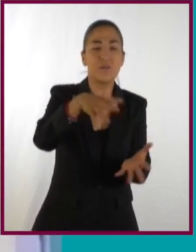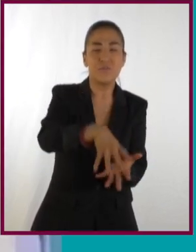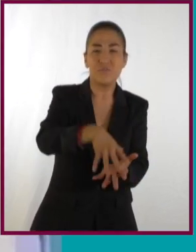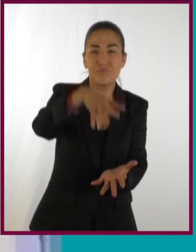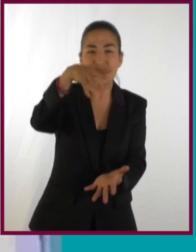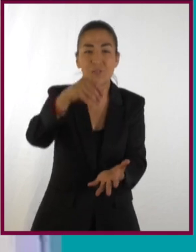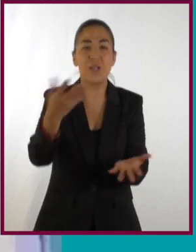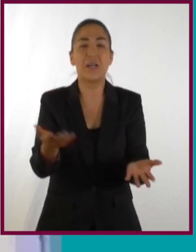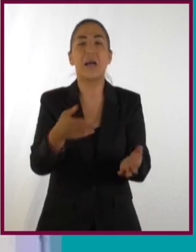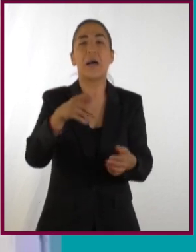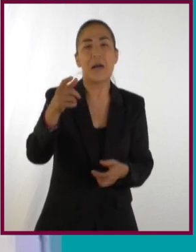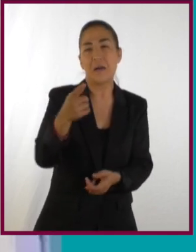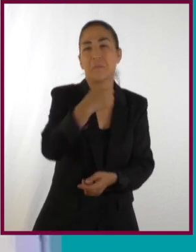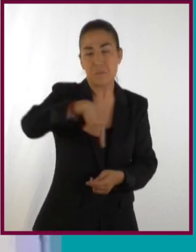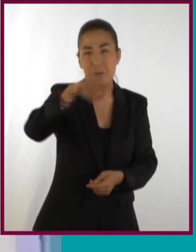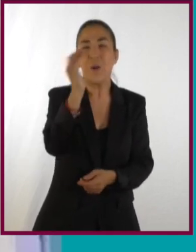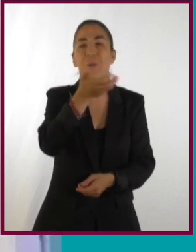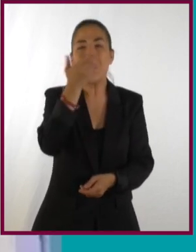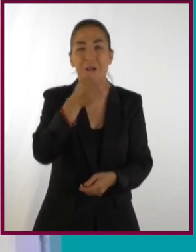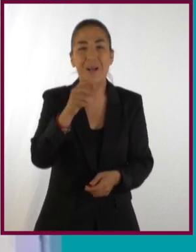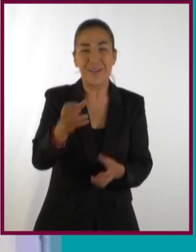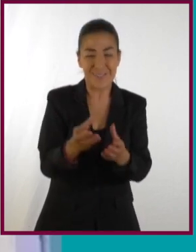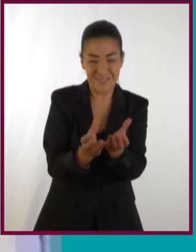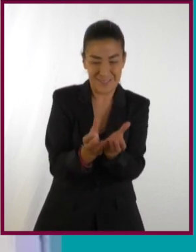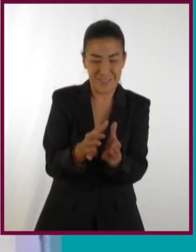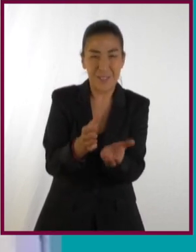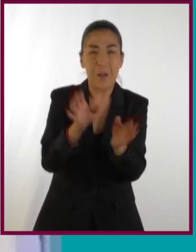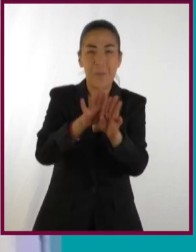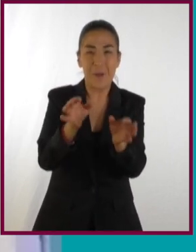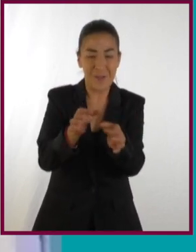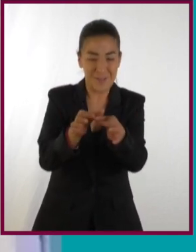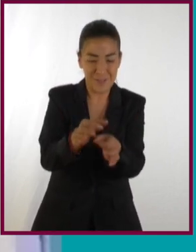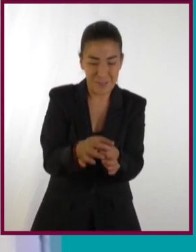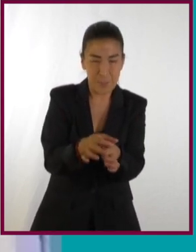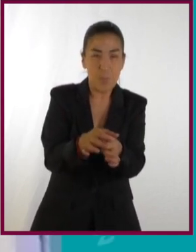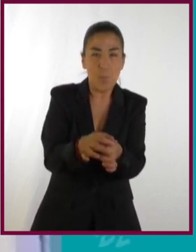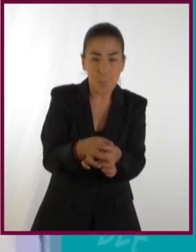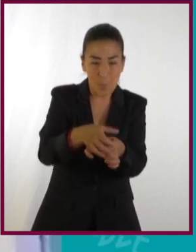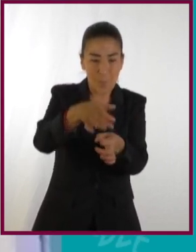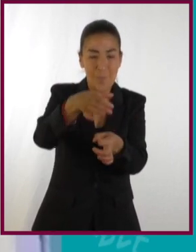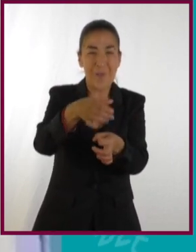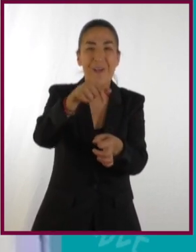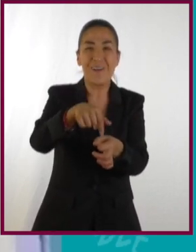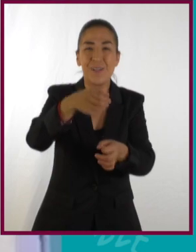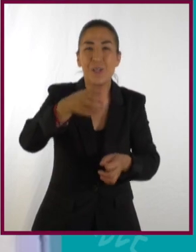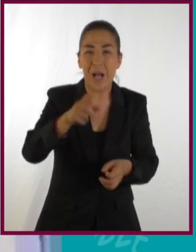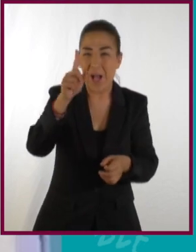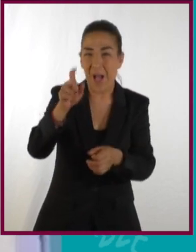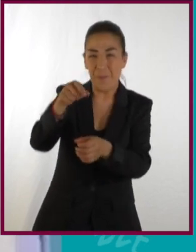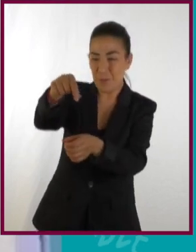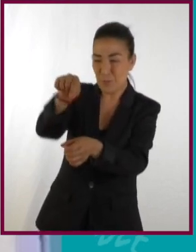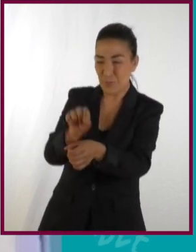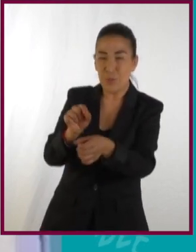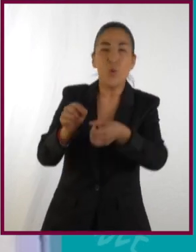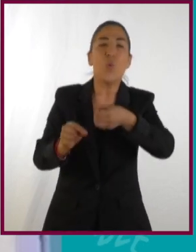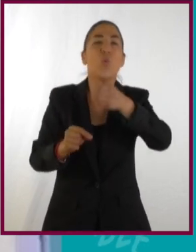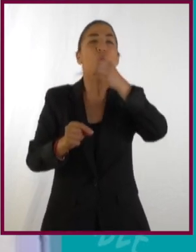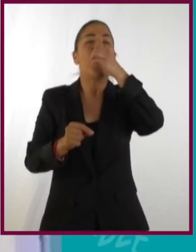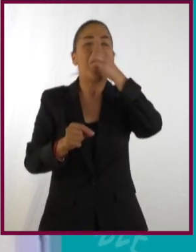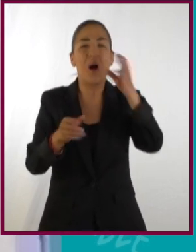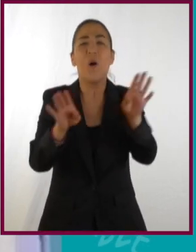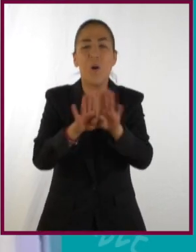cortes de un cono. Todo el mundo hemos tomado agua, por ejemplo, en estos cucuruchos que les llaman, y entonces